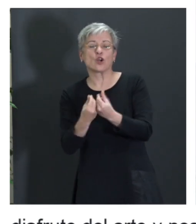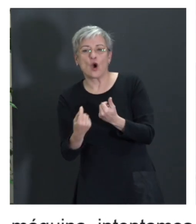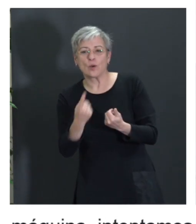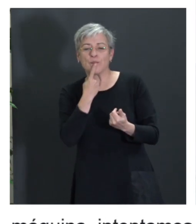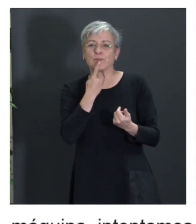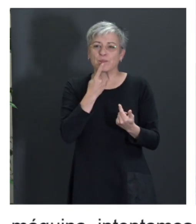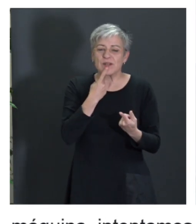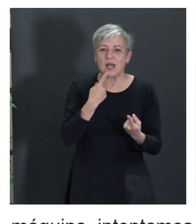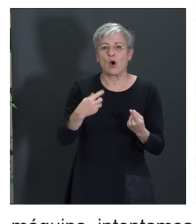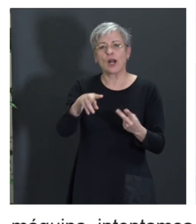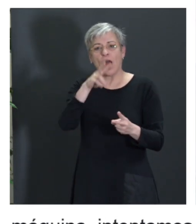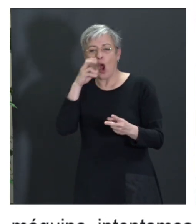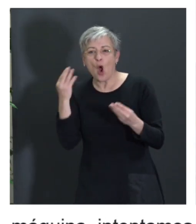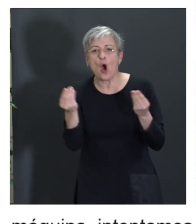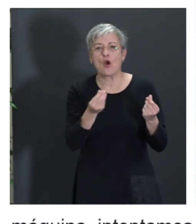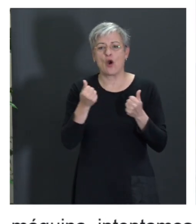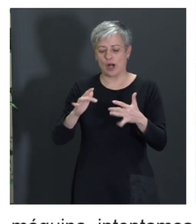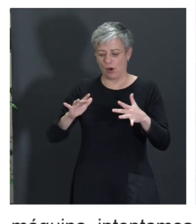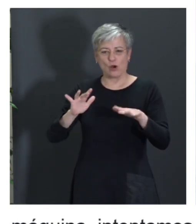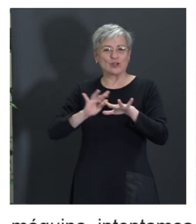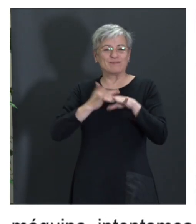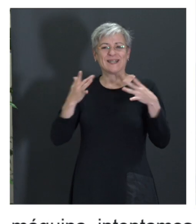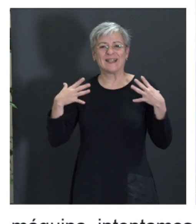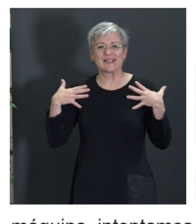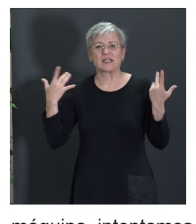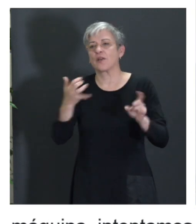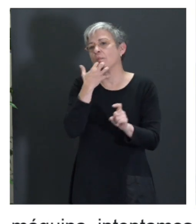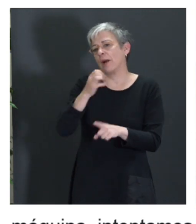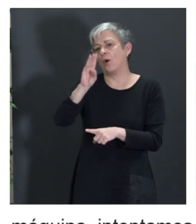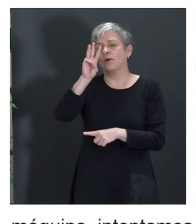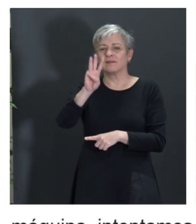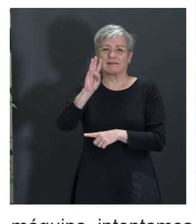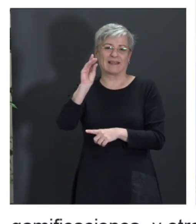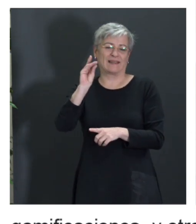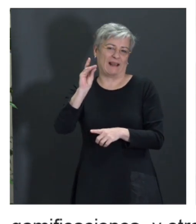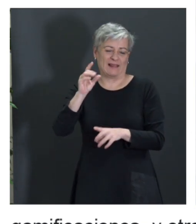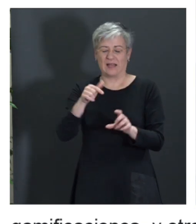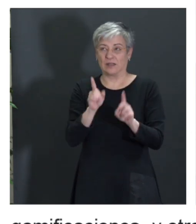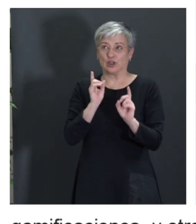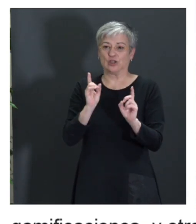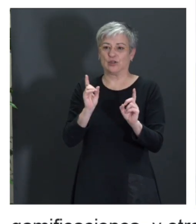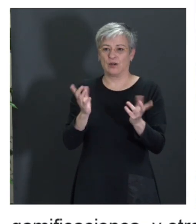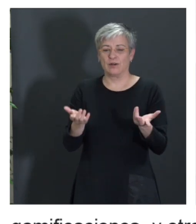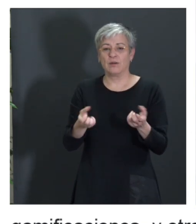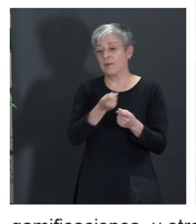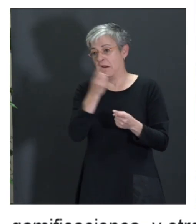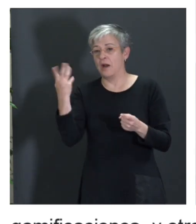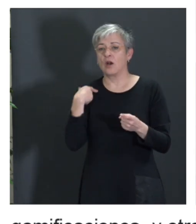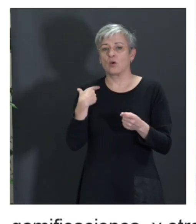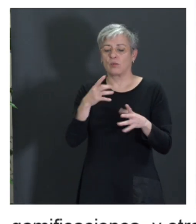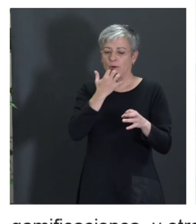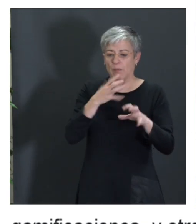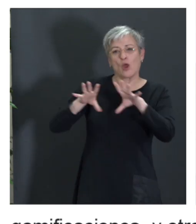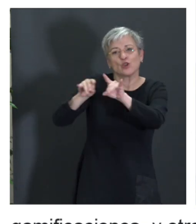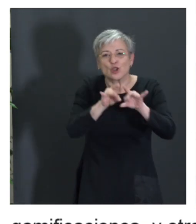con sensaciones. Entonces, bueno, no solamente, pues, temas de 3D, Como ya veis, seguro que conocéis, ¿no? Que hace varios museos, ¿no? De